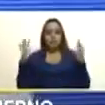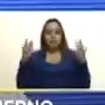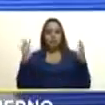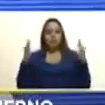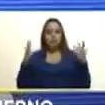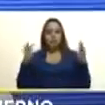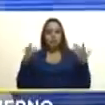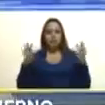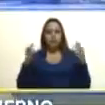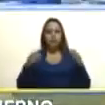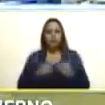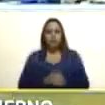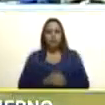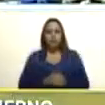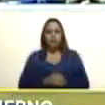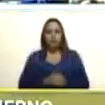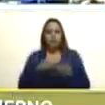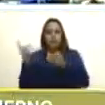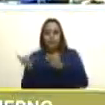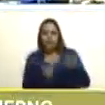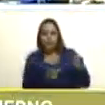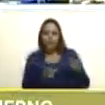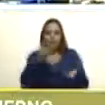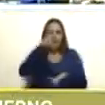convocados presentes